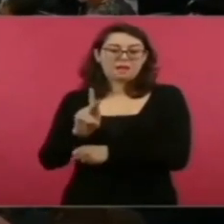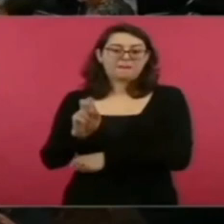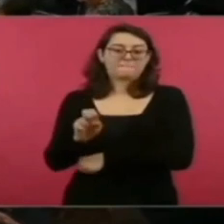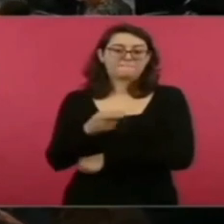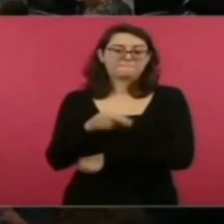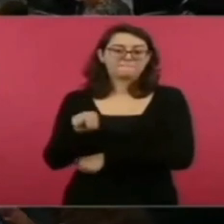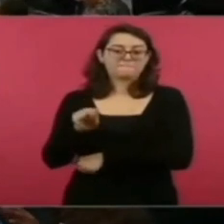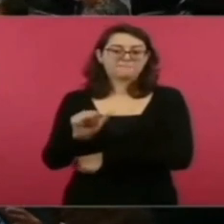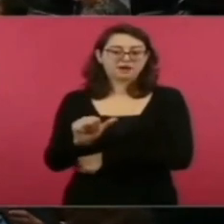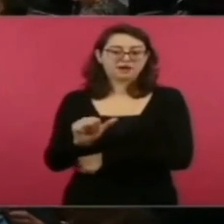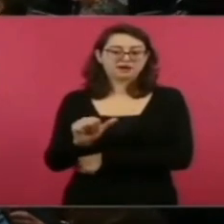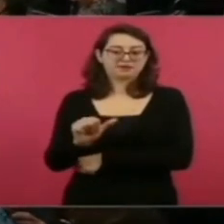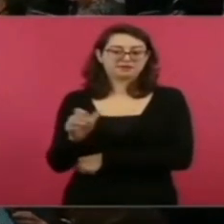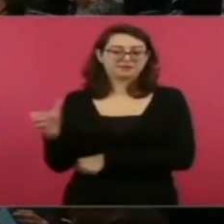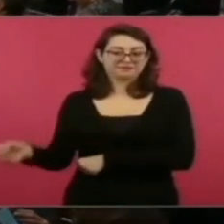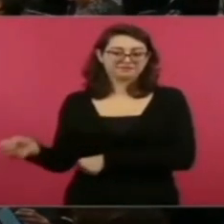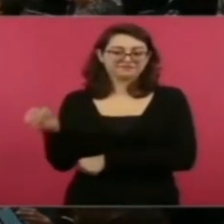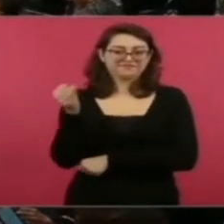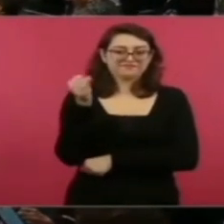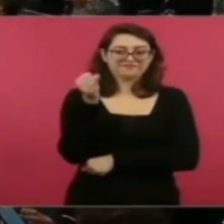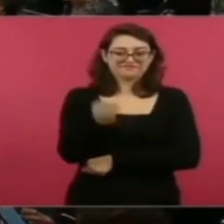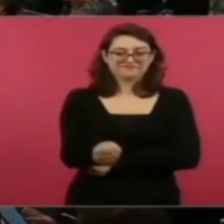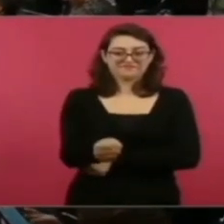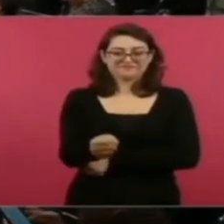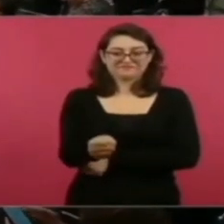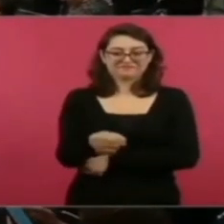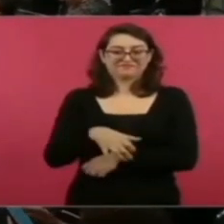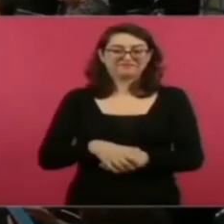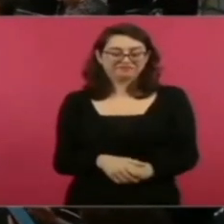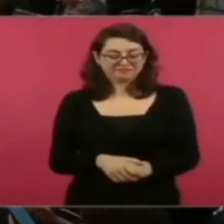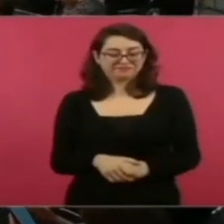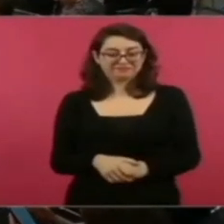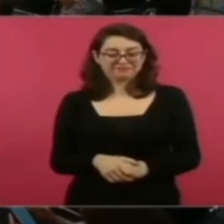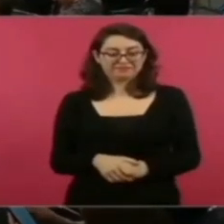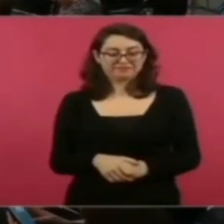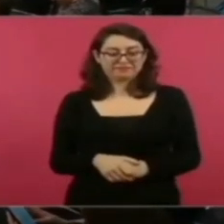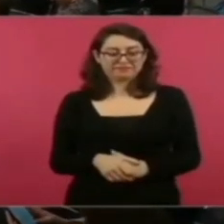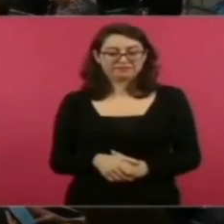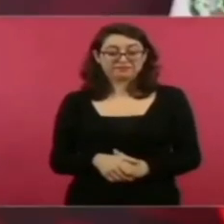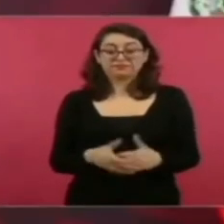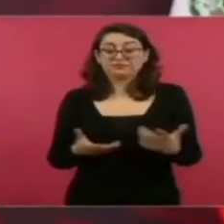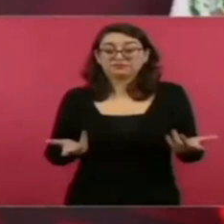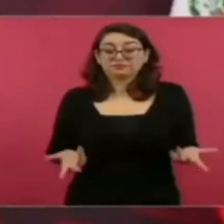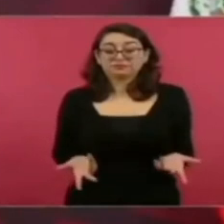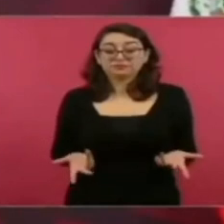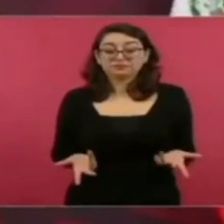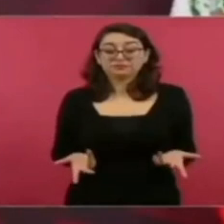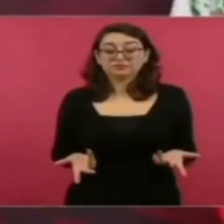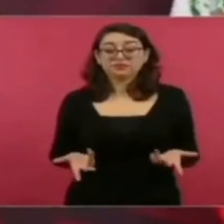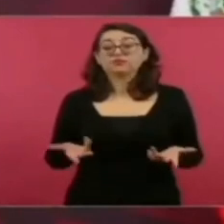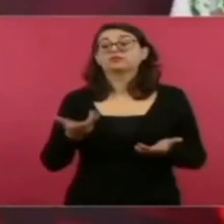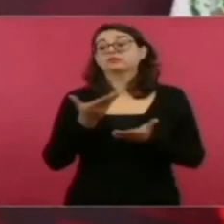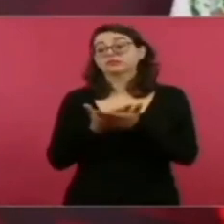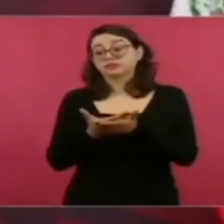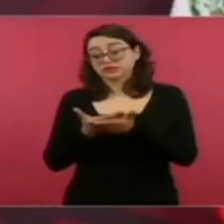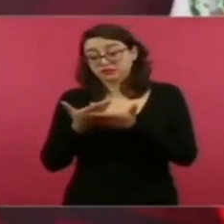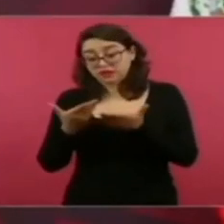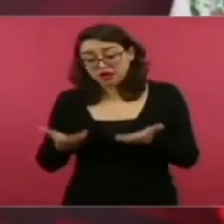al presidente Peña. Y es hasta ahora